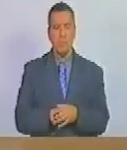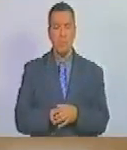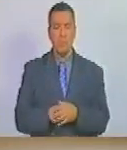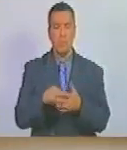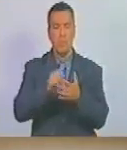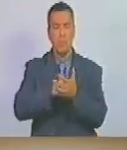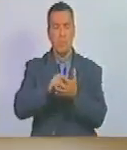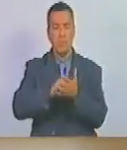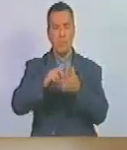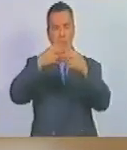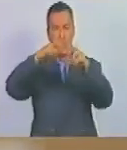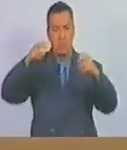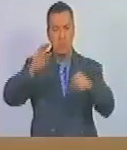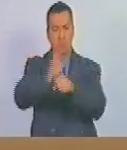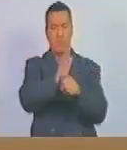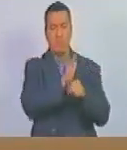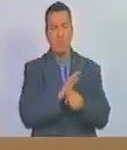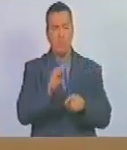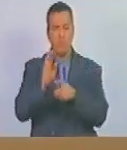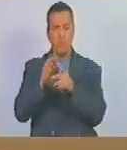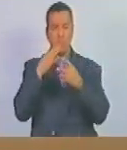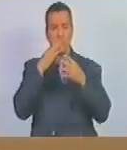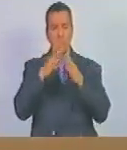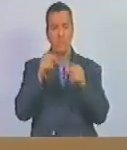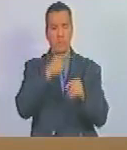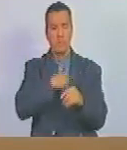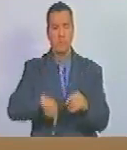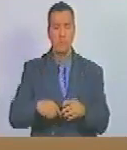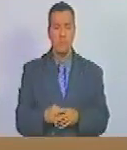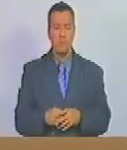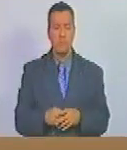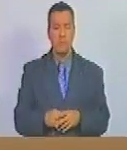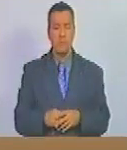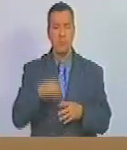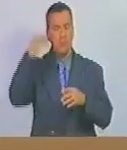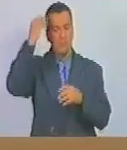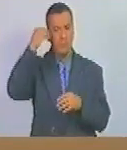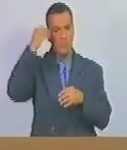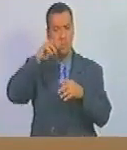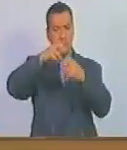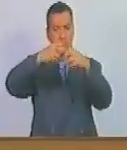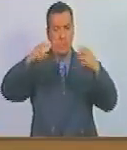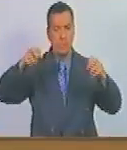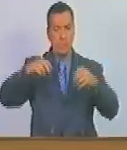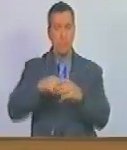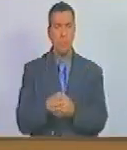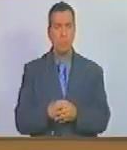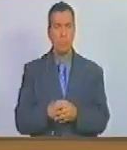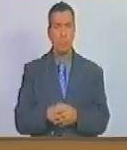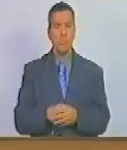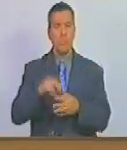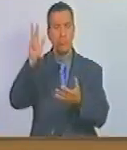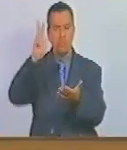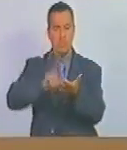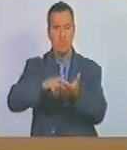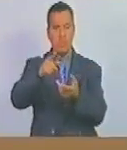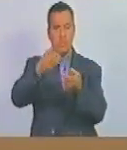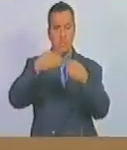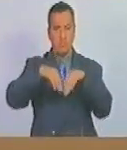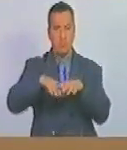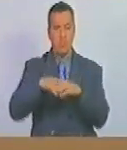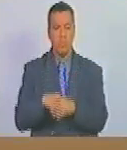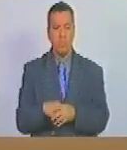epígrafe protección y seguridad esto es uno presidente en consideración el epígrafe aprobado siguiente